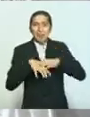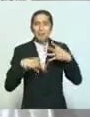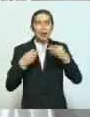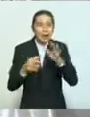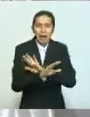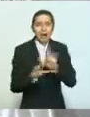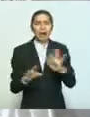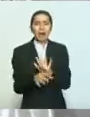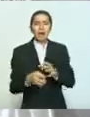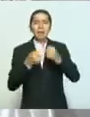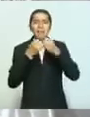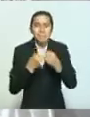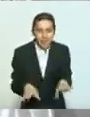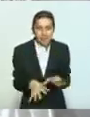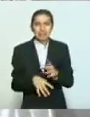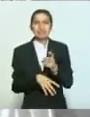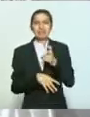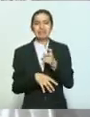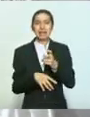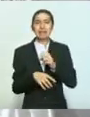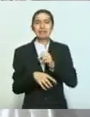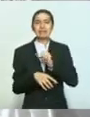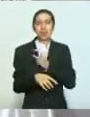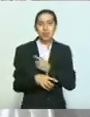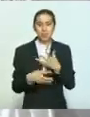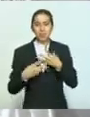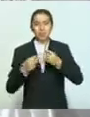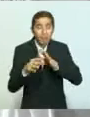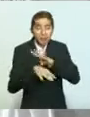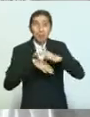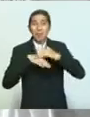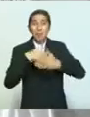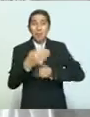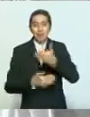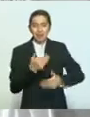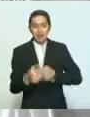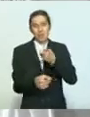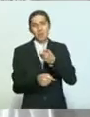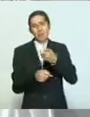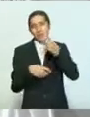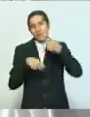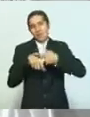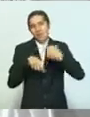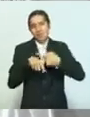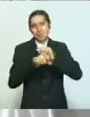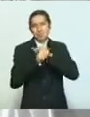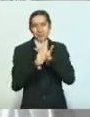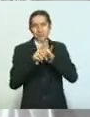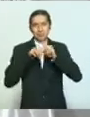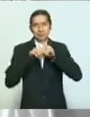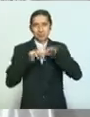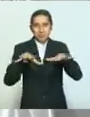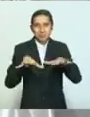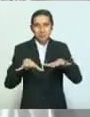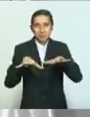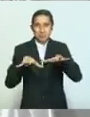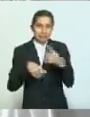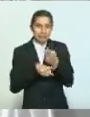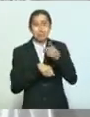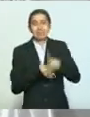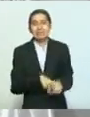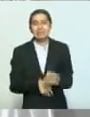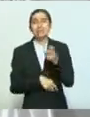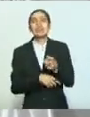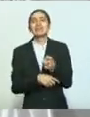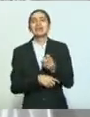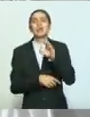hoy estamos poniendo para enfrentar la enfermedad denominada COVID-19 provocada por el